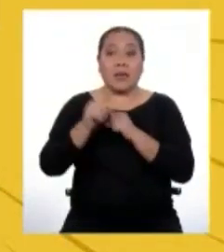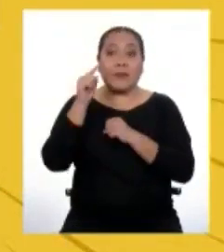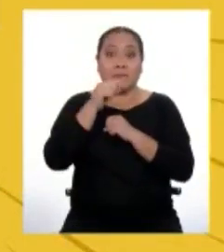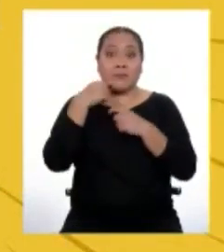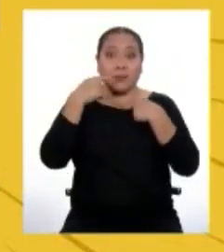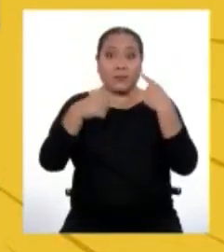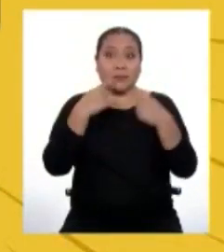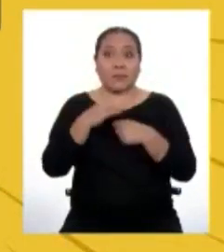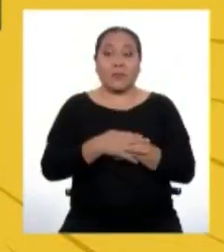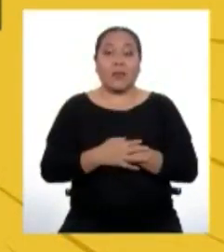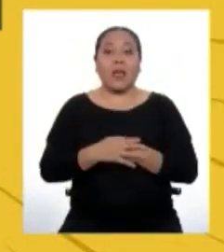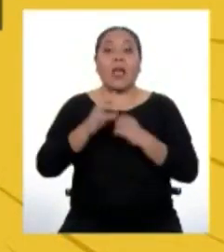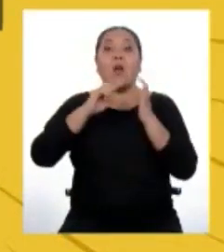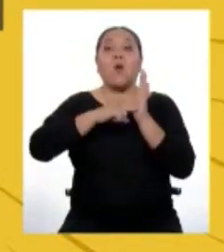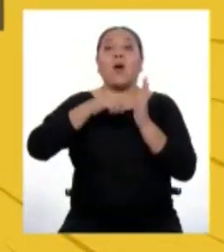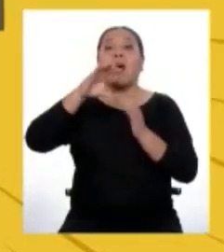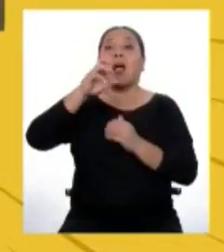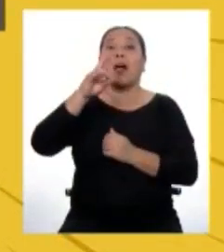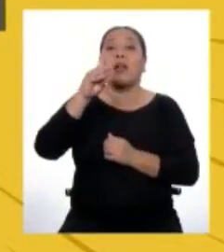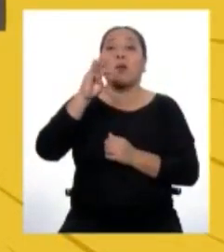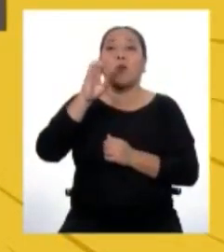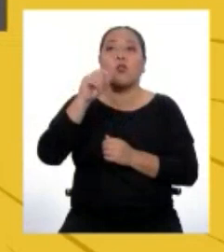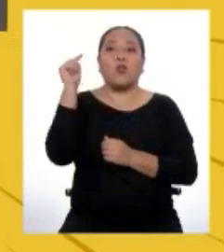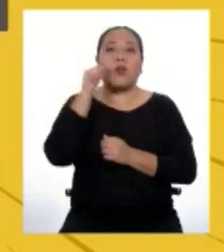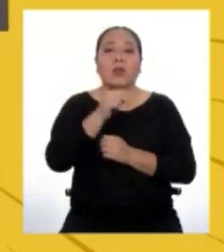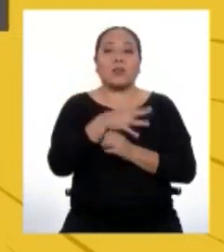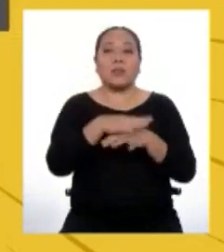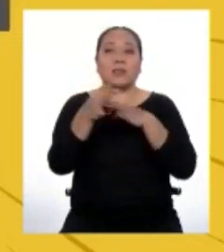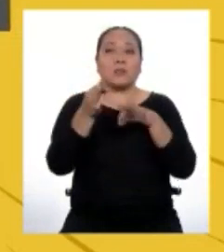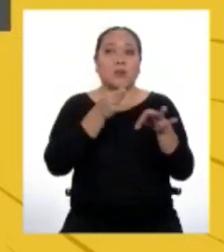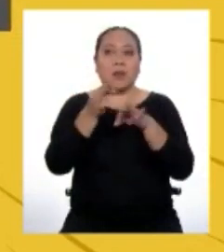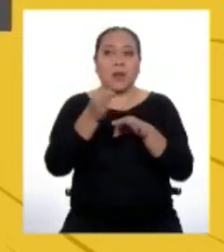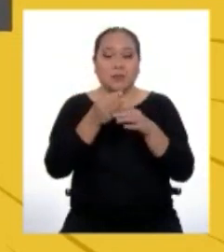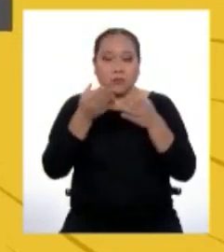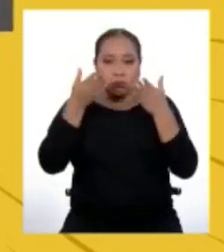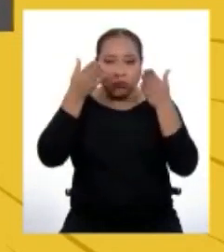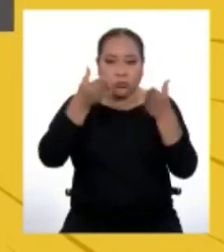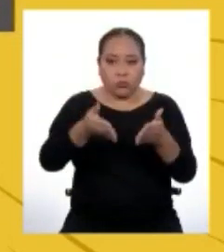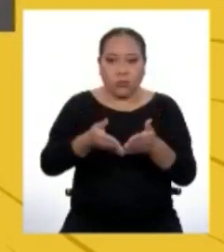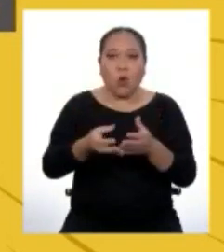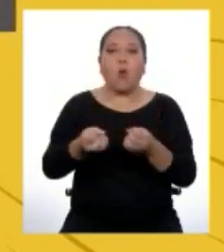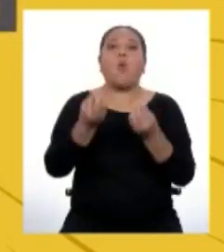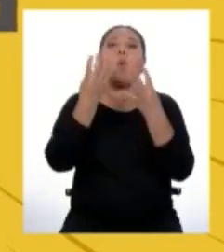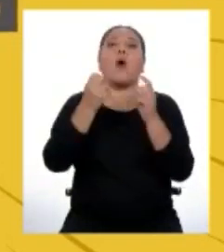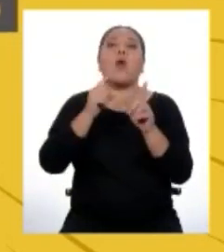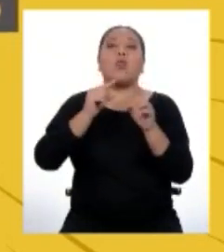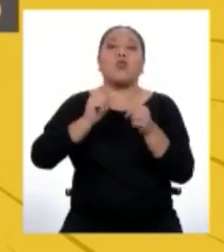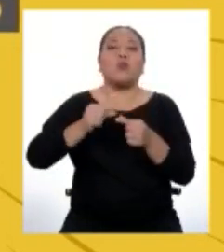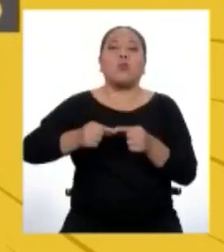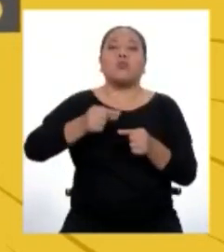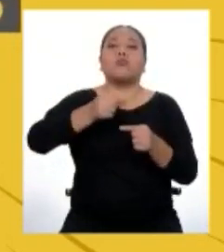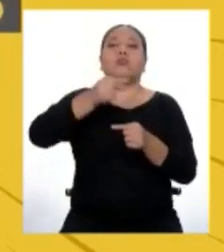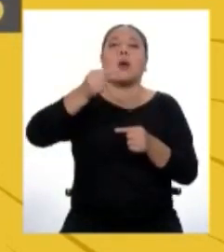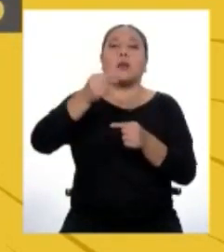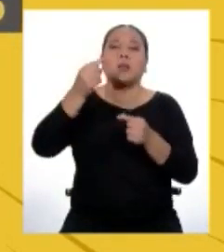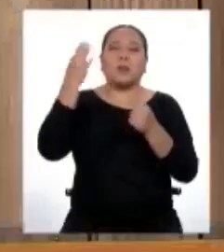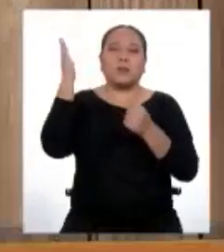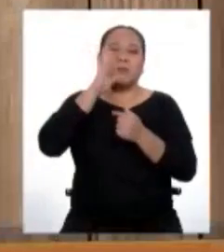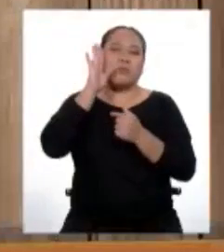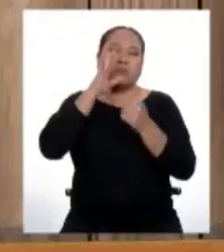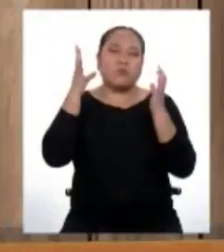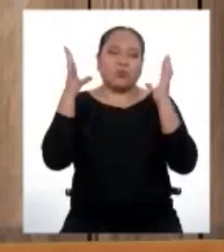acabamos de leer es... huella de carbono es un indicador que describe las emisiones de gases de efecto invernadero, ¿cierto?